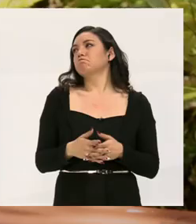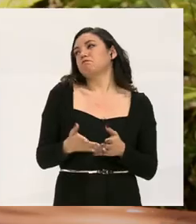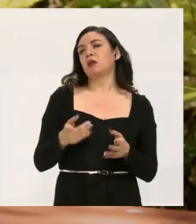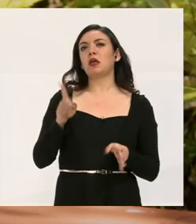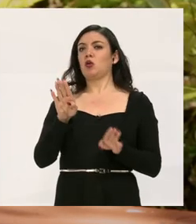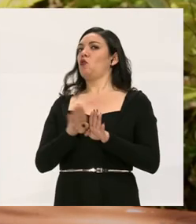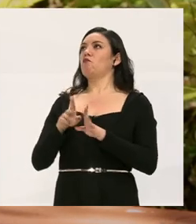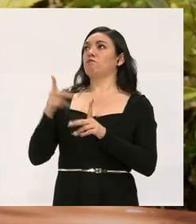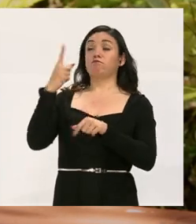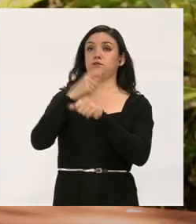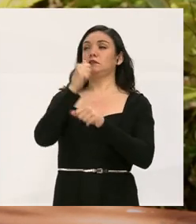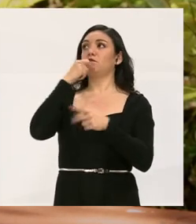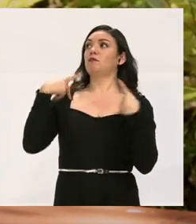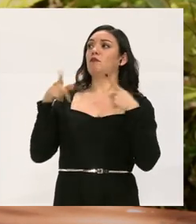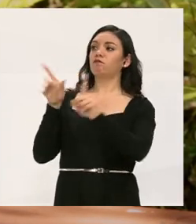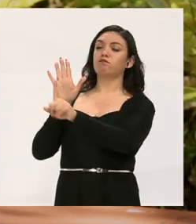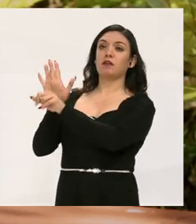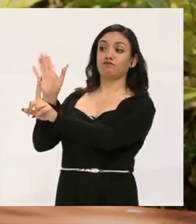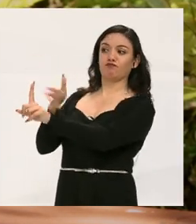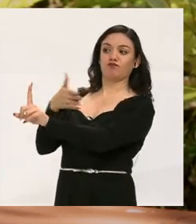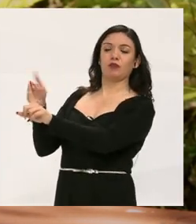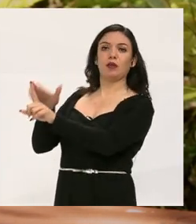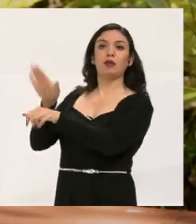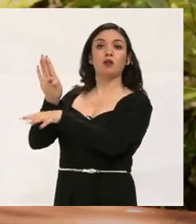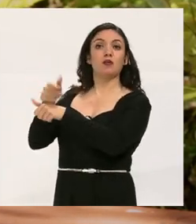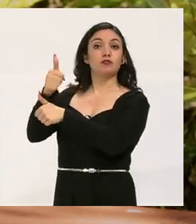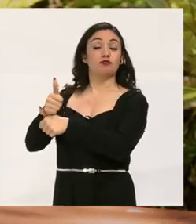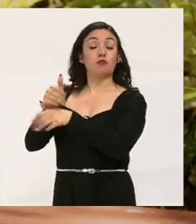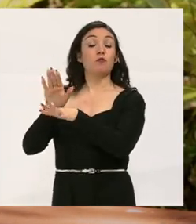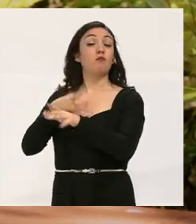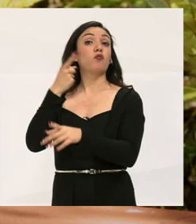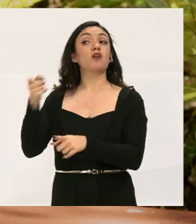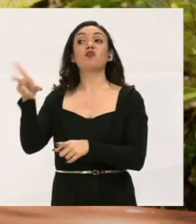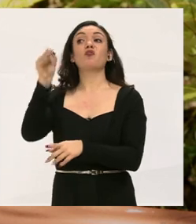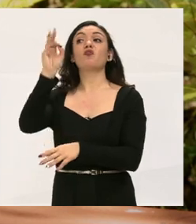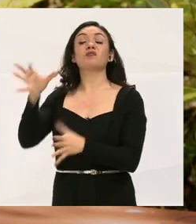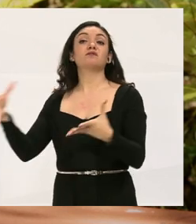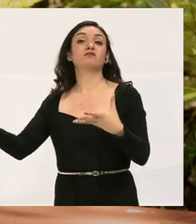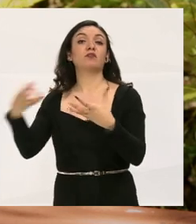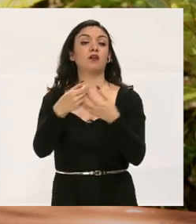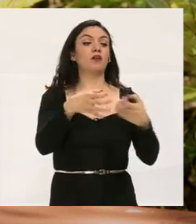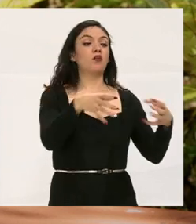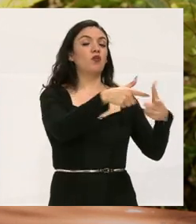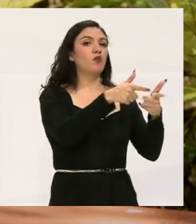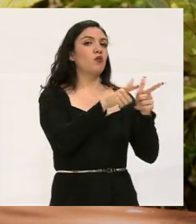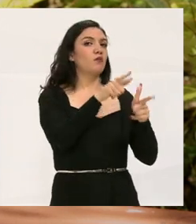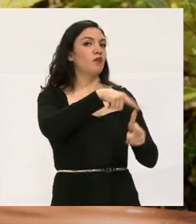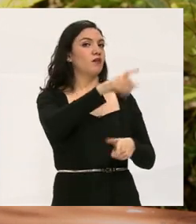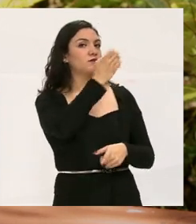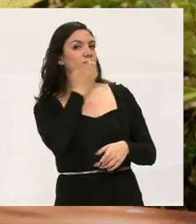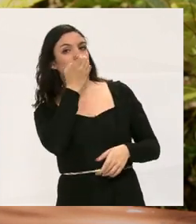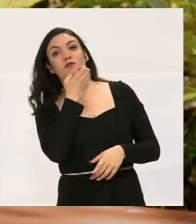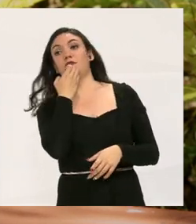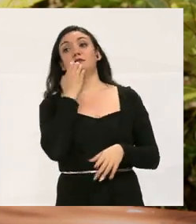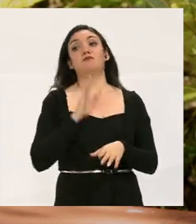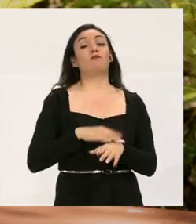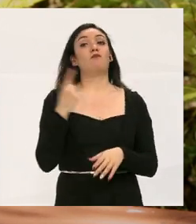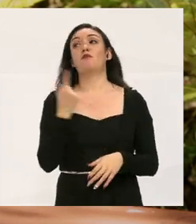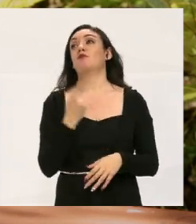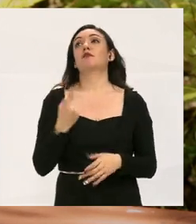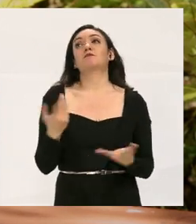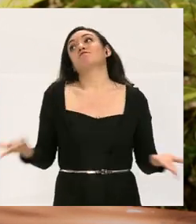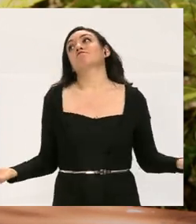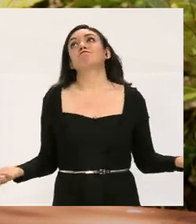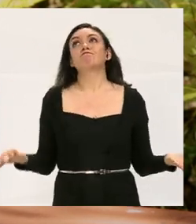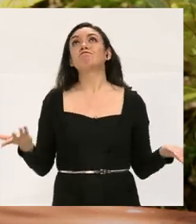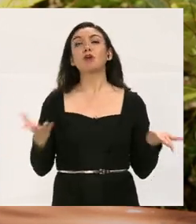Es muy dado a que ellos sufran bullying, porque no son aceptados en el entorno de las escuelas, porque